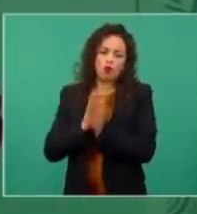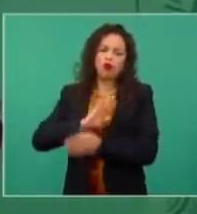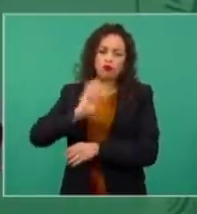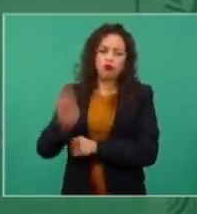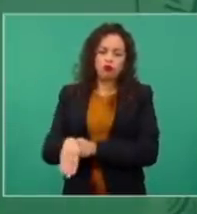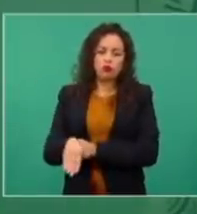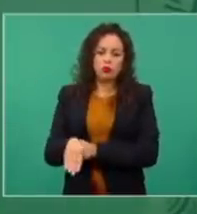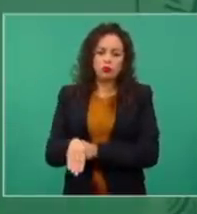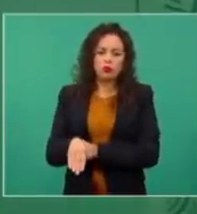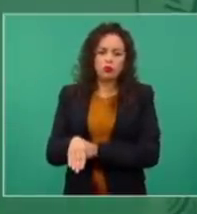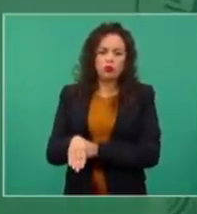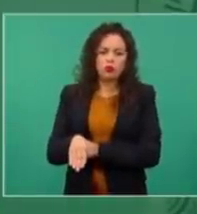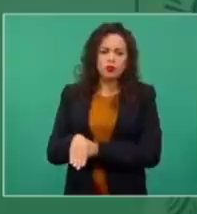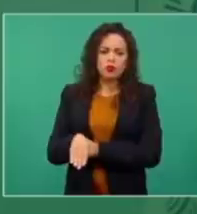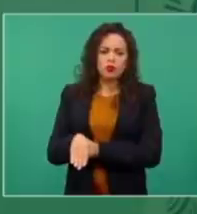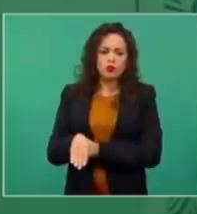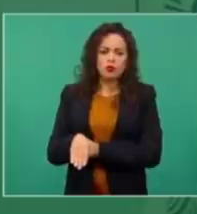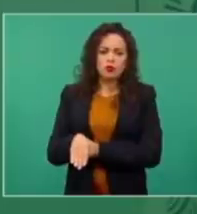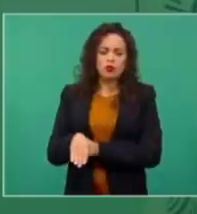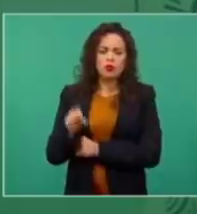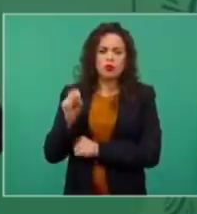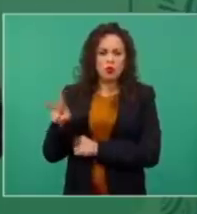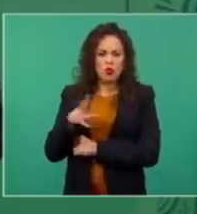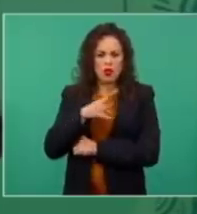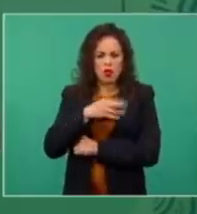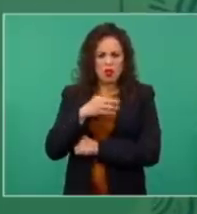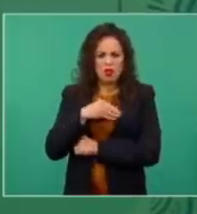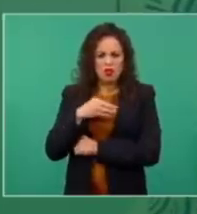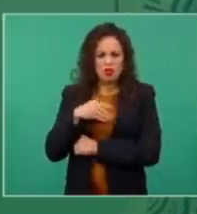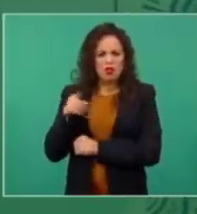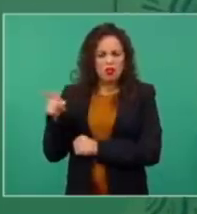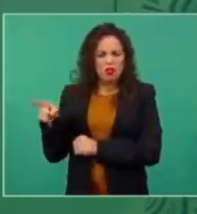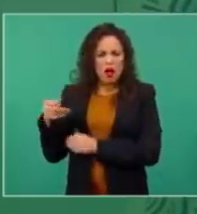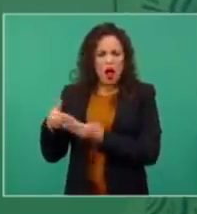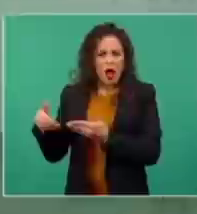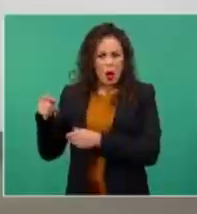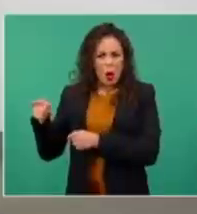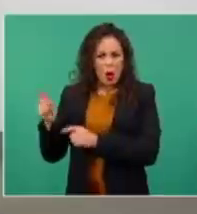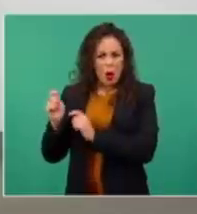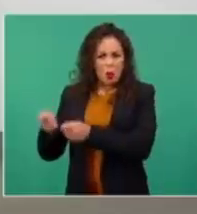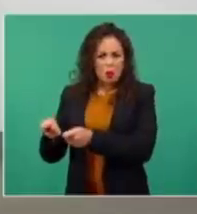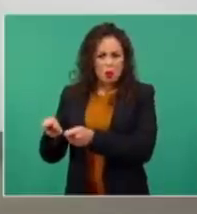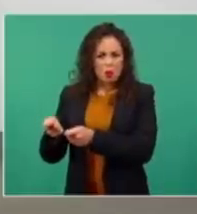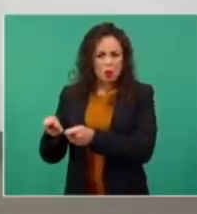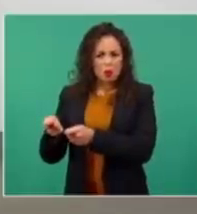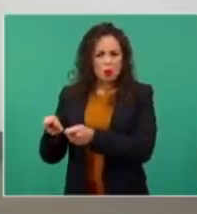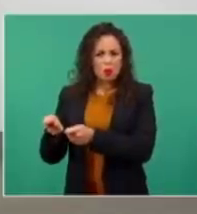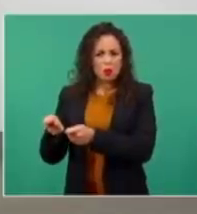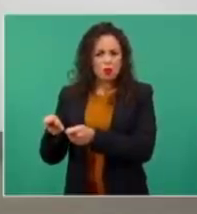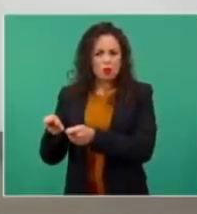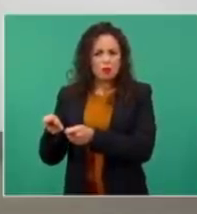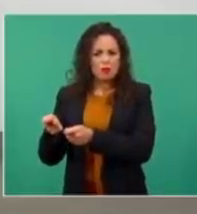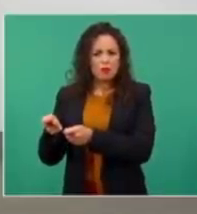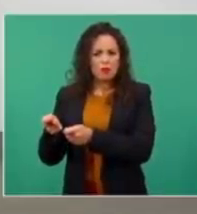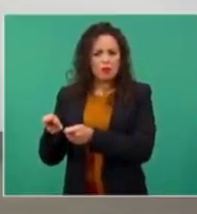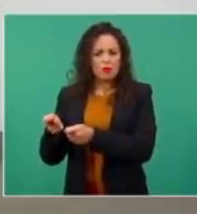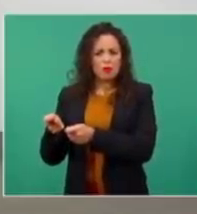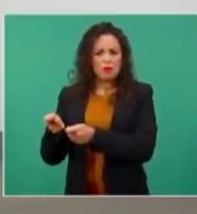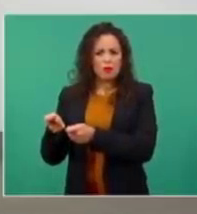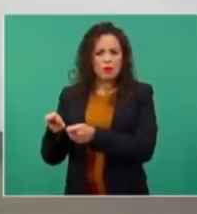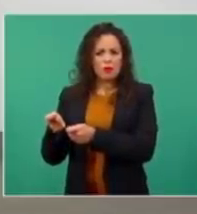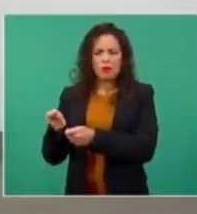lleva, creo que su nombre, un abogado, creo que constitucionalista. No,